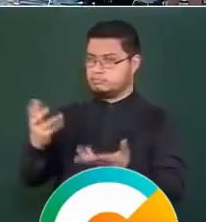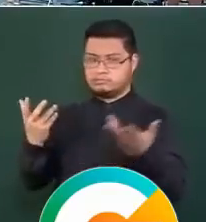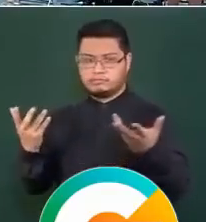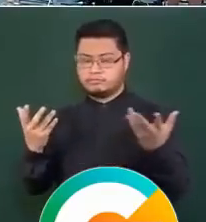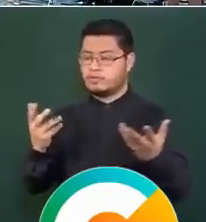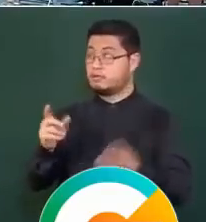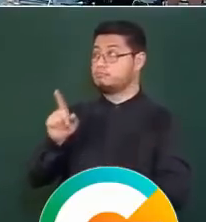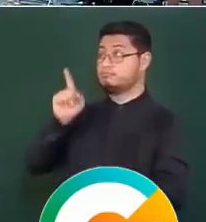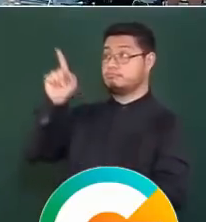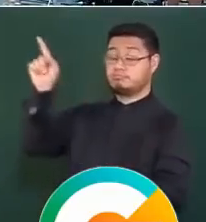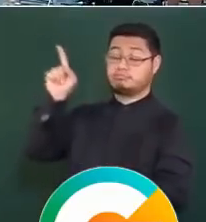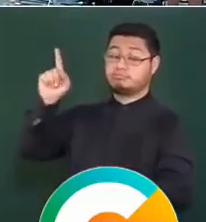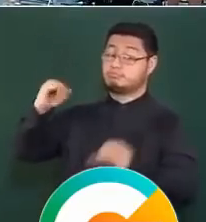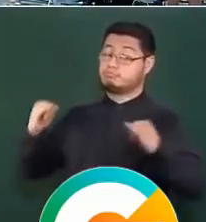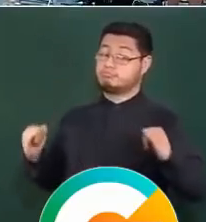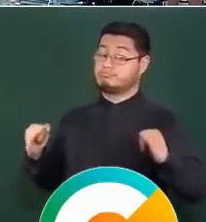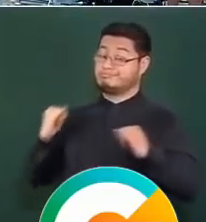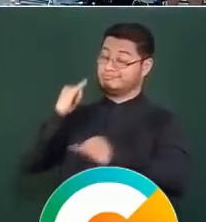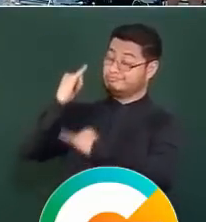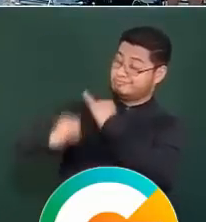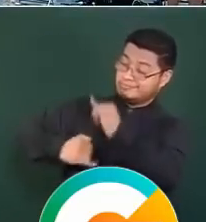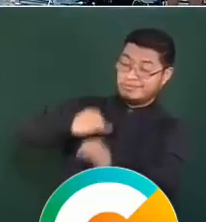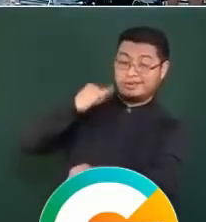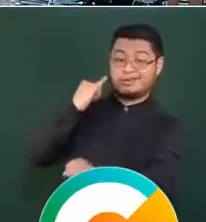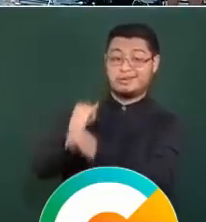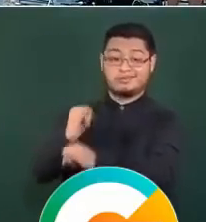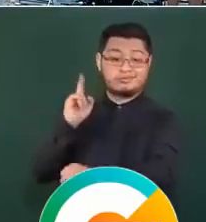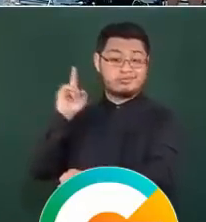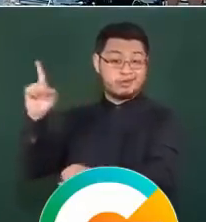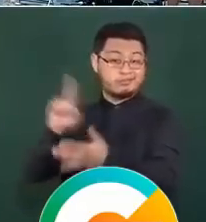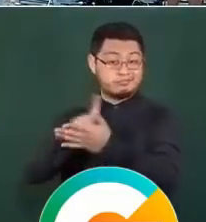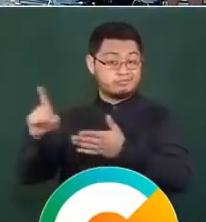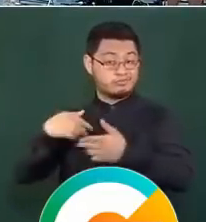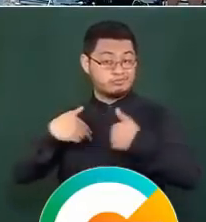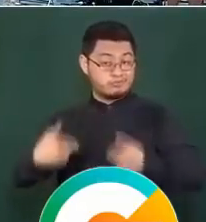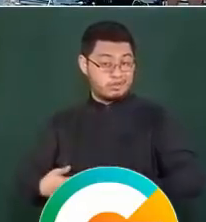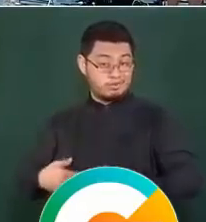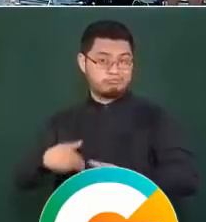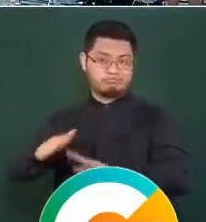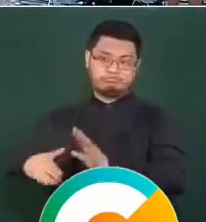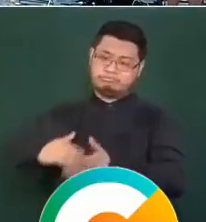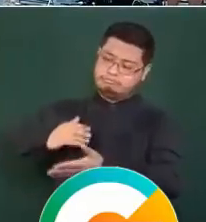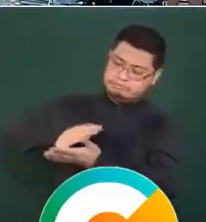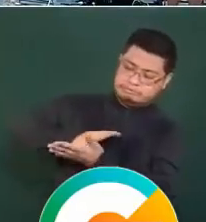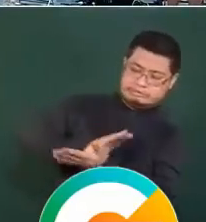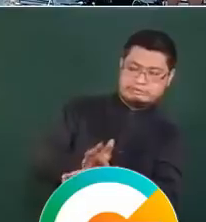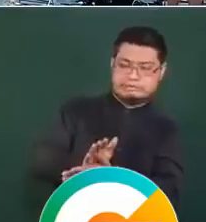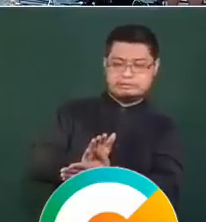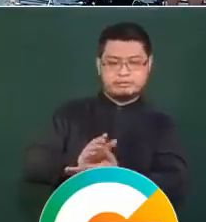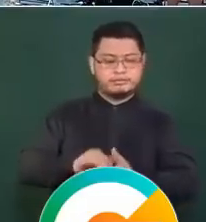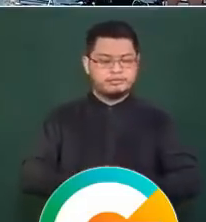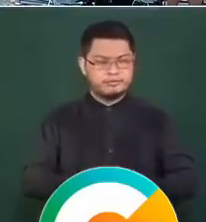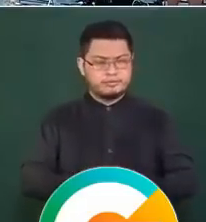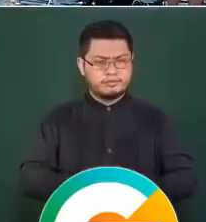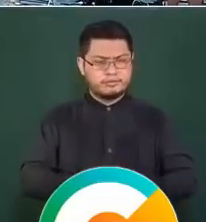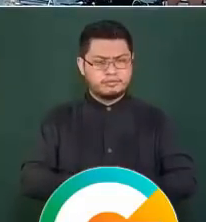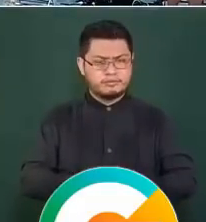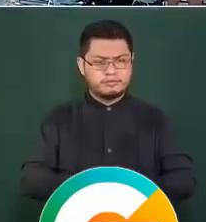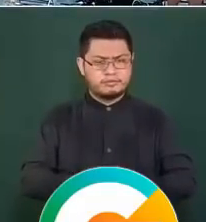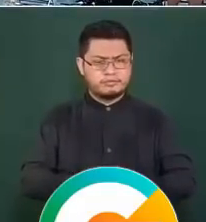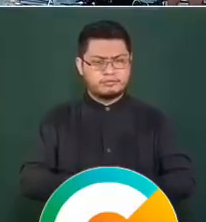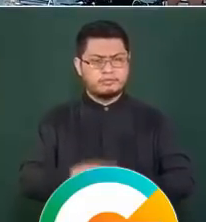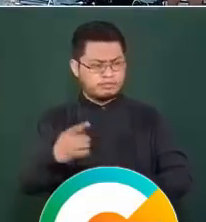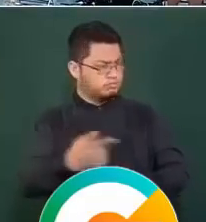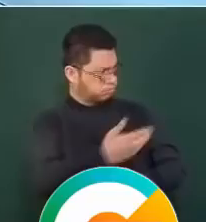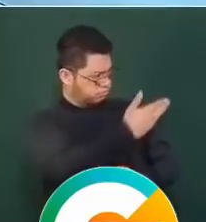debido a que consideran que se están violando los derechos humanos de este personaje. ¿Qué información tiene, presidente? Pues yo creo que sí, Rosalcela puede